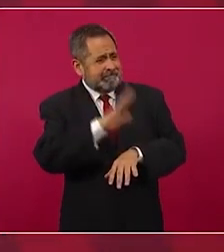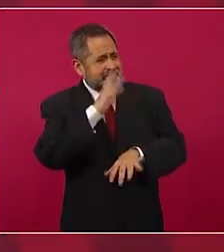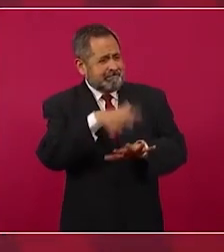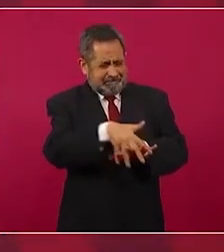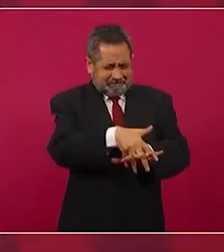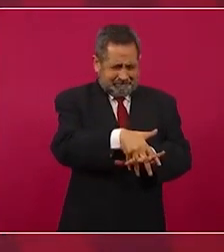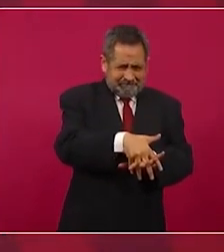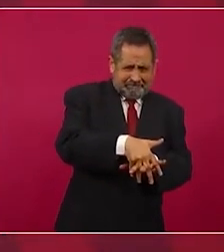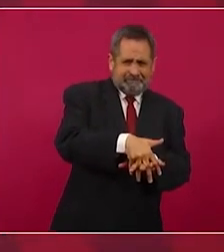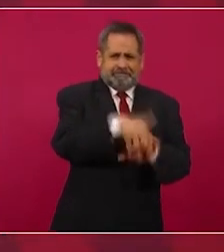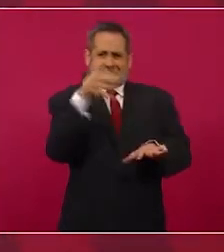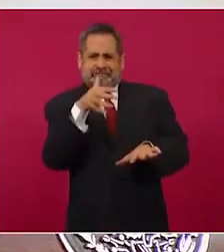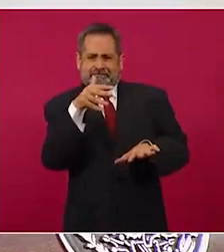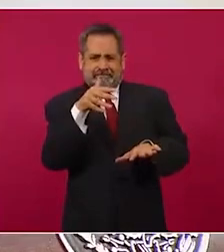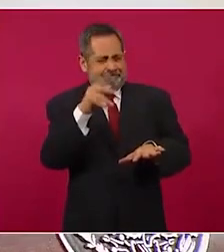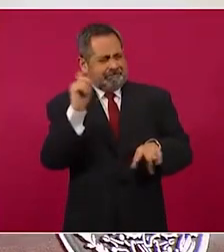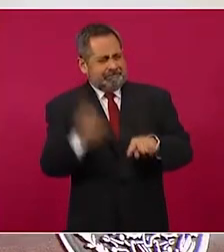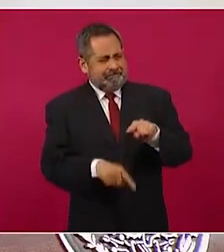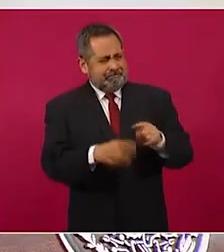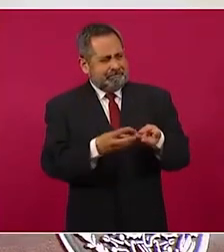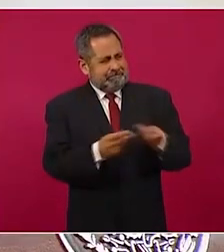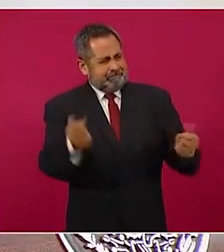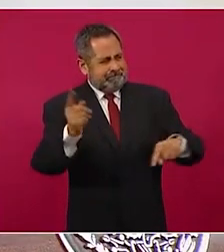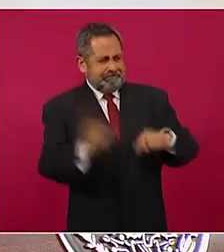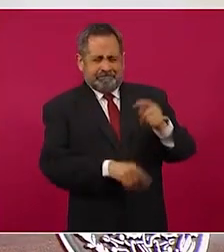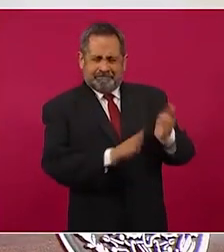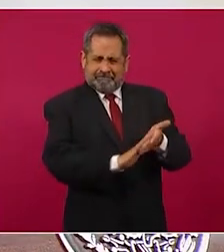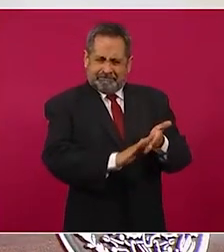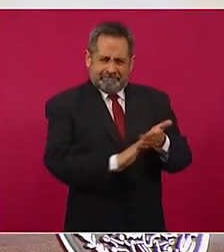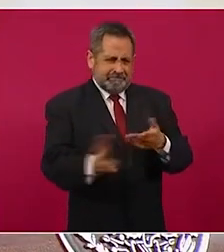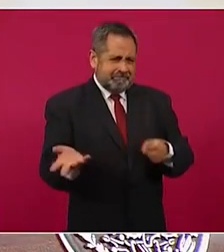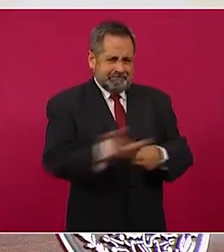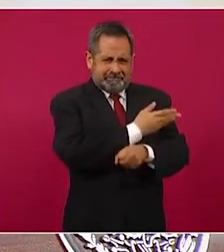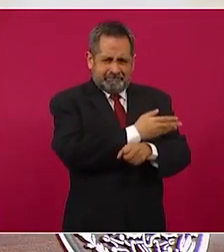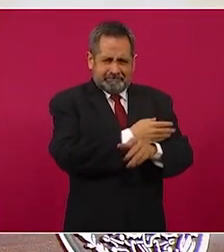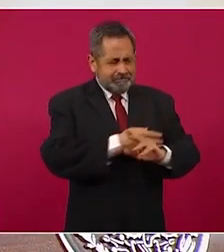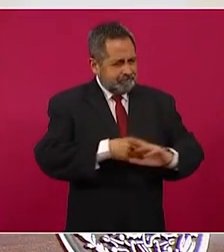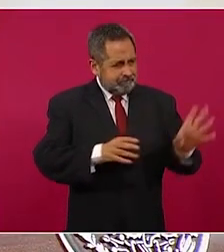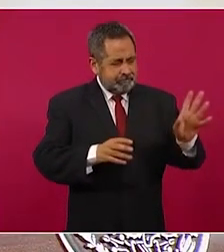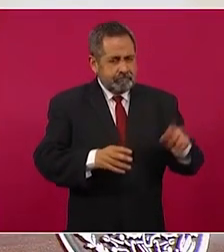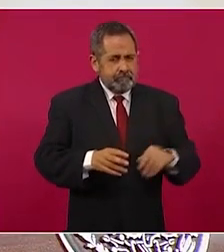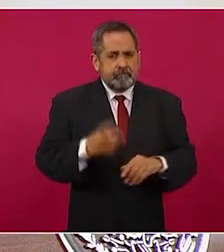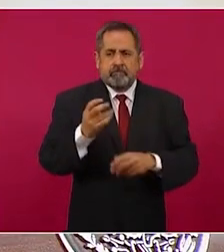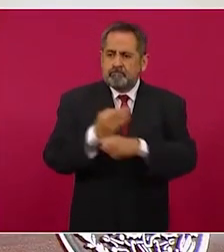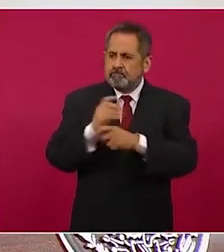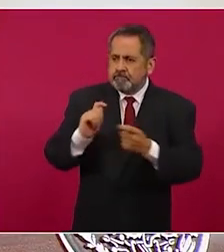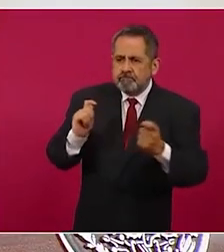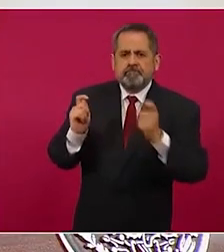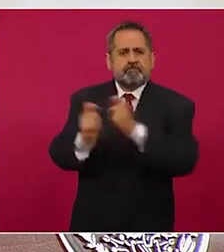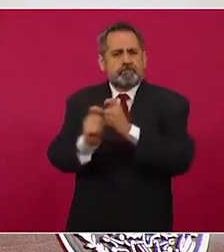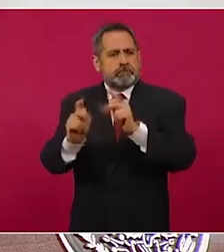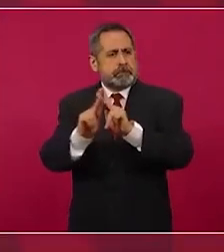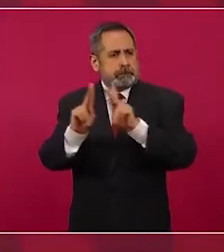Esta transformación pacífica, sin violencia,